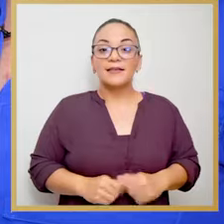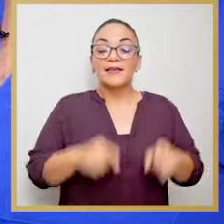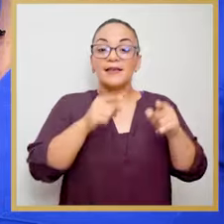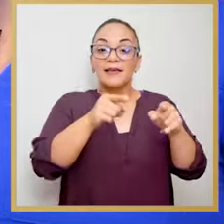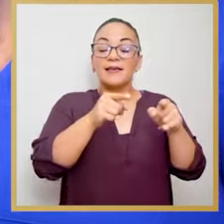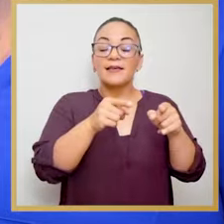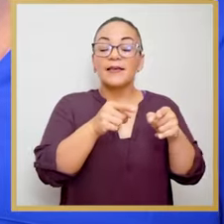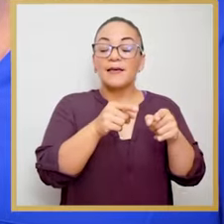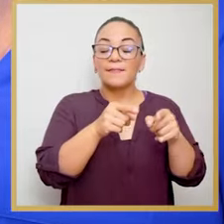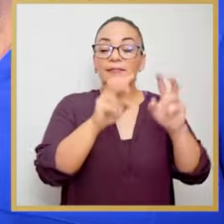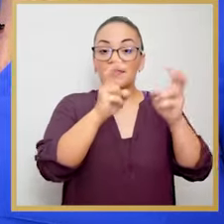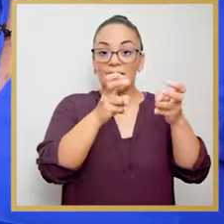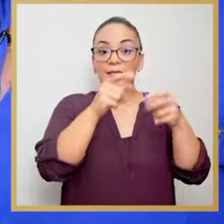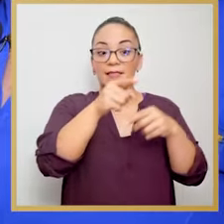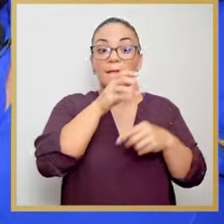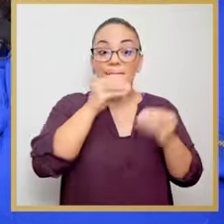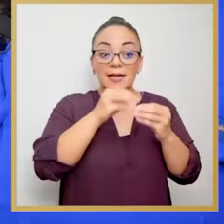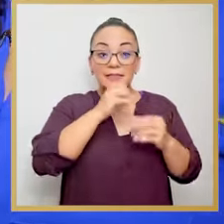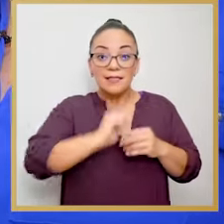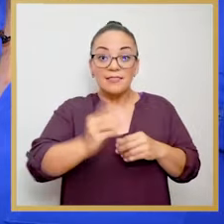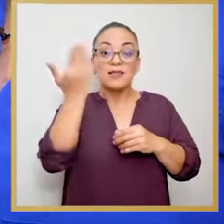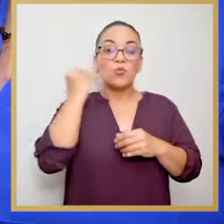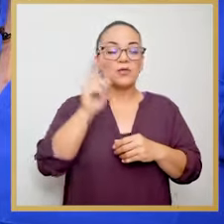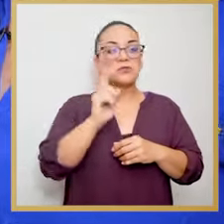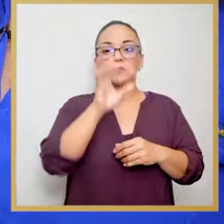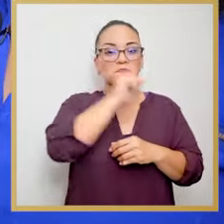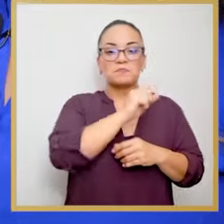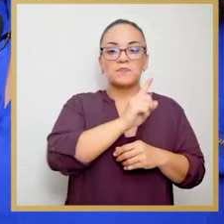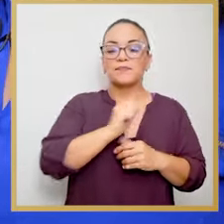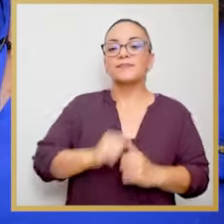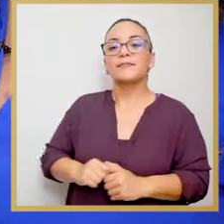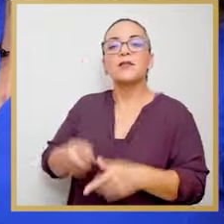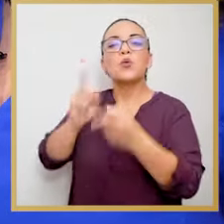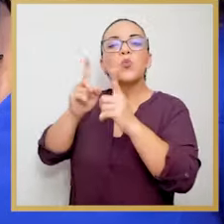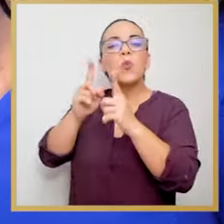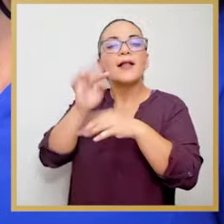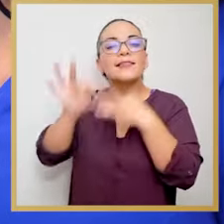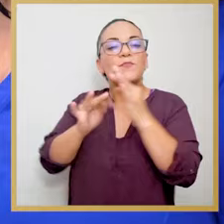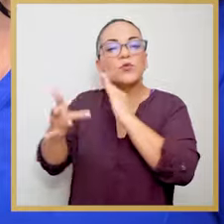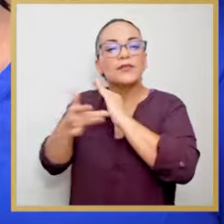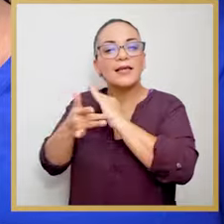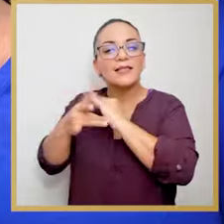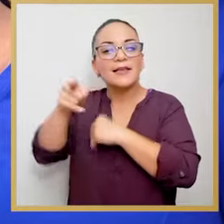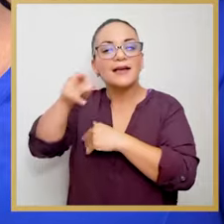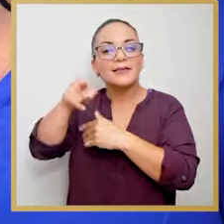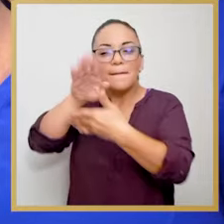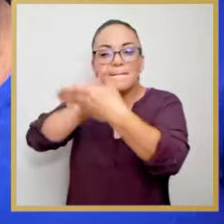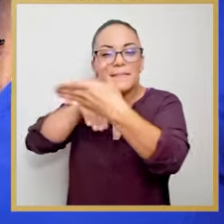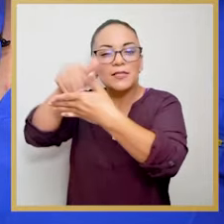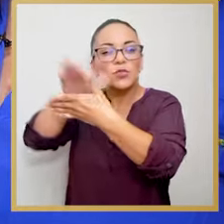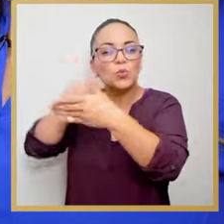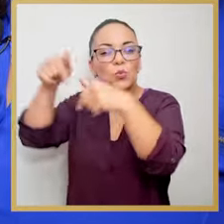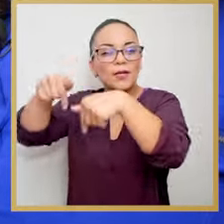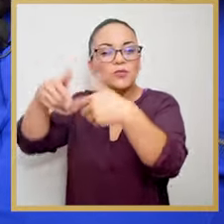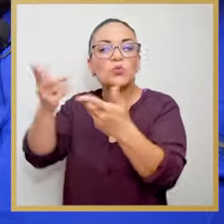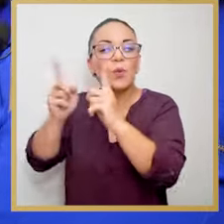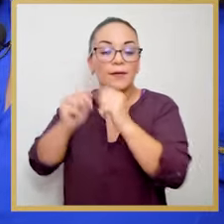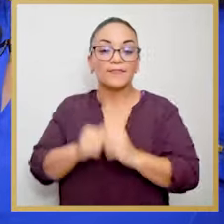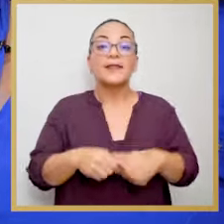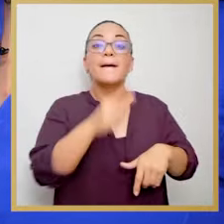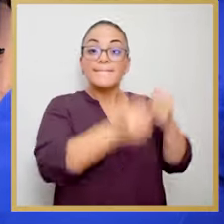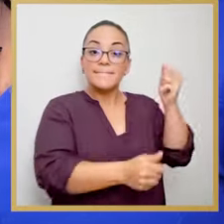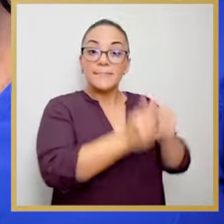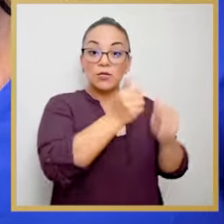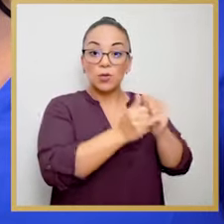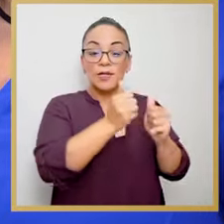en lo que es las más antiguas. ¿Qué tipo de técnicas encontramos en las pinturas que están en esta sede? La